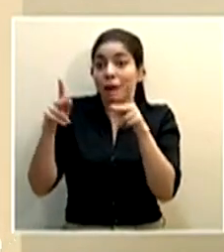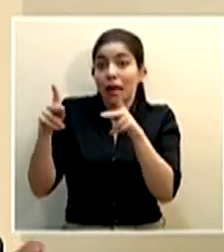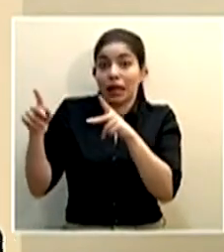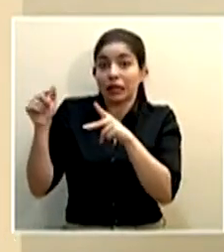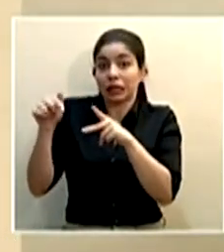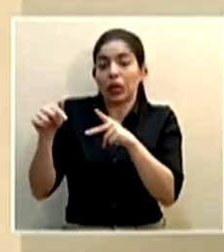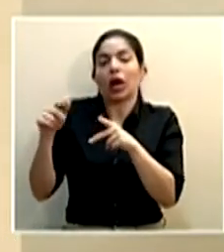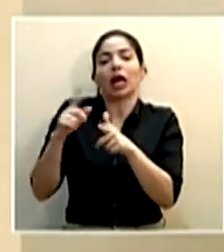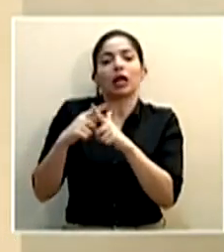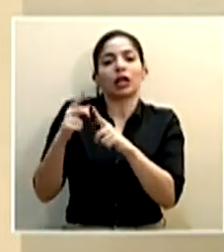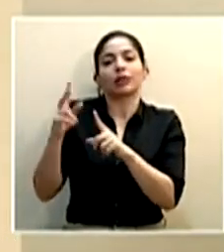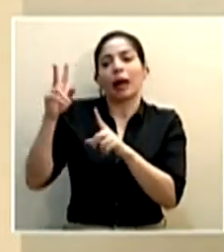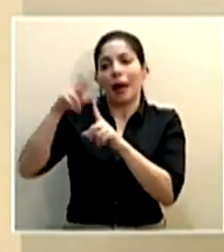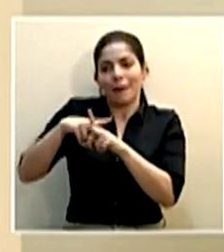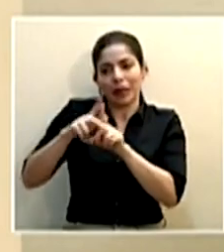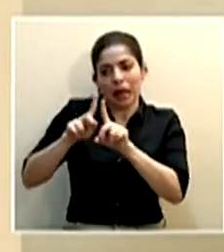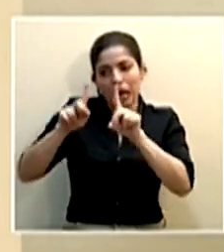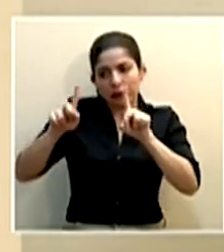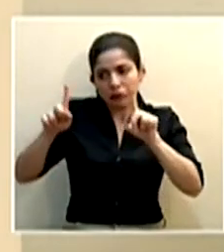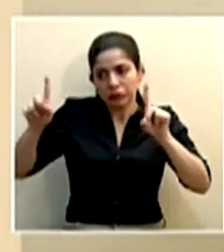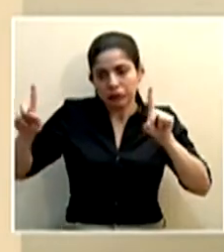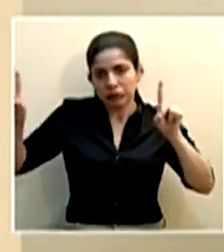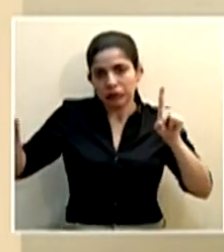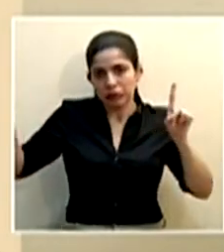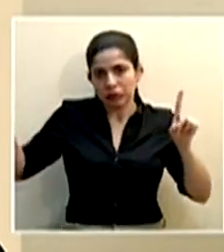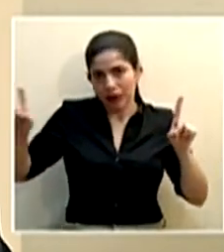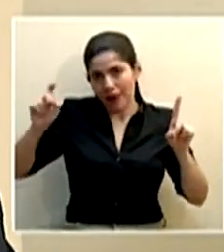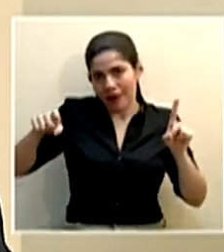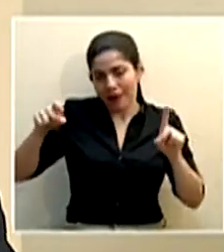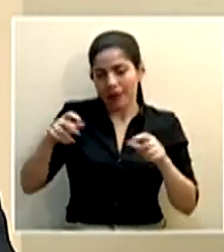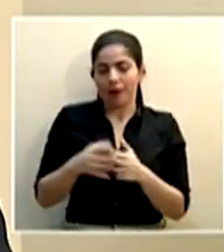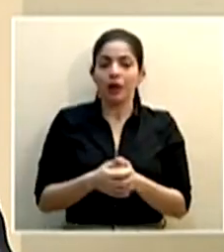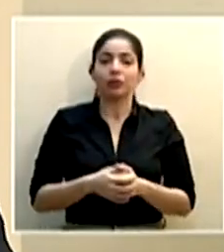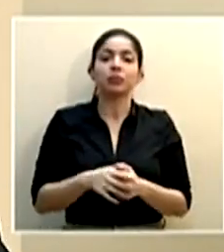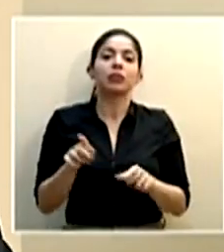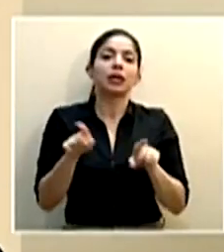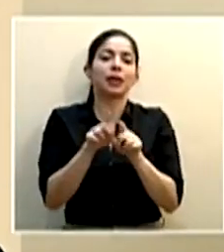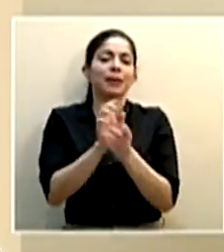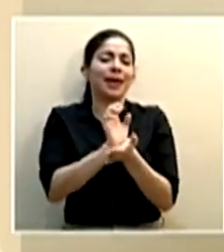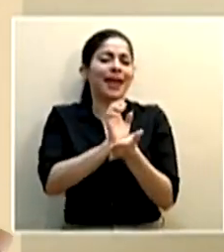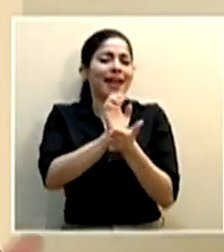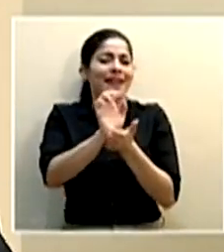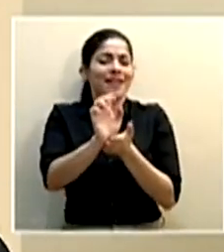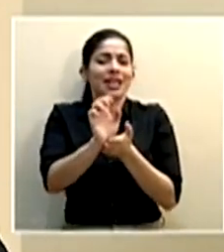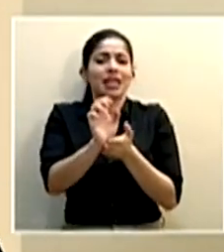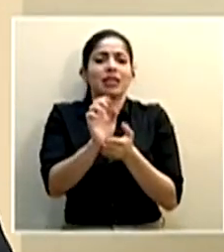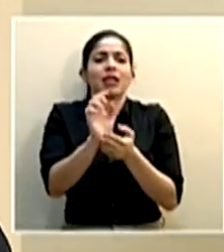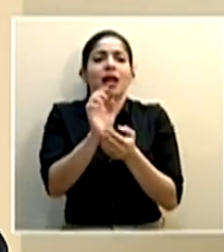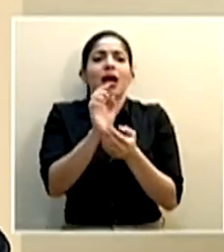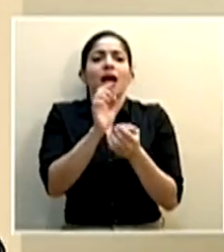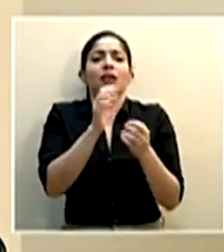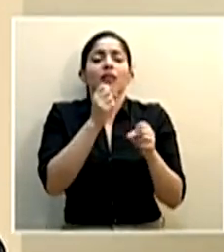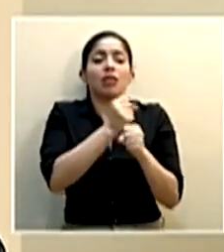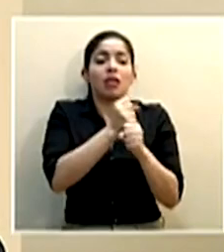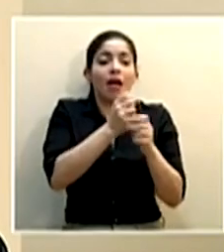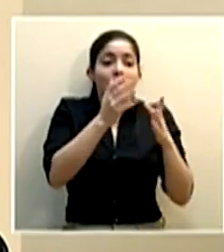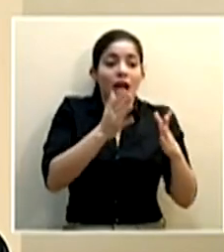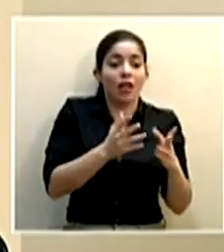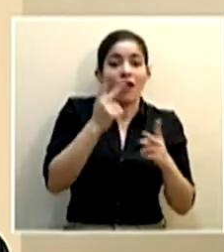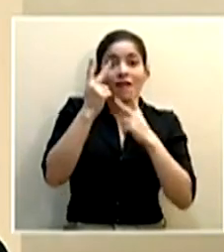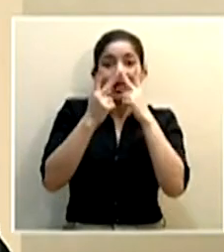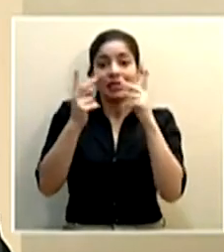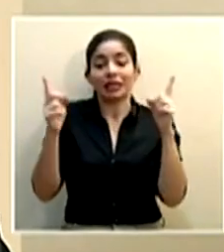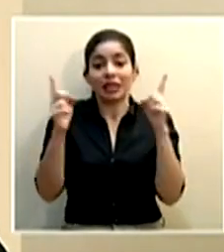pues haremos el distanciamiento correcto y pertinente evitaremos al máximo el contacto entre los funcionarios y los